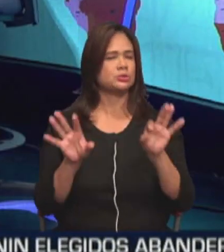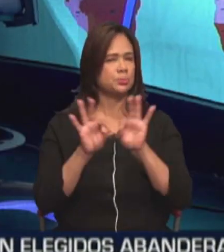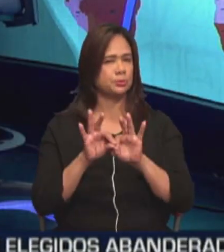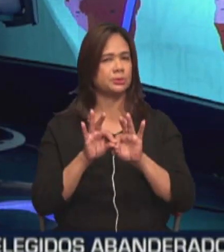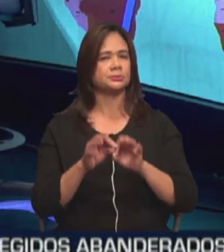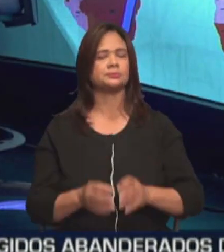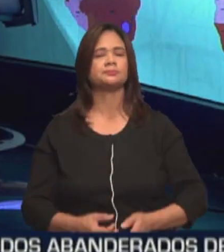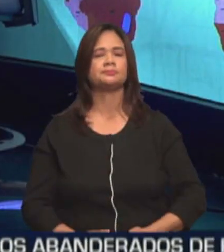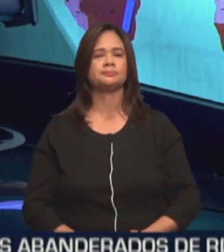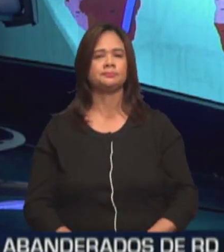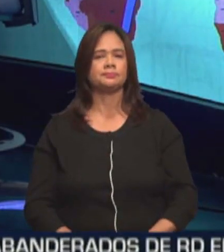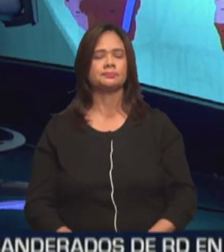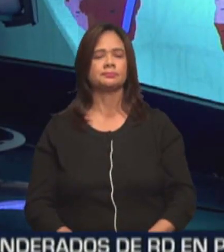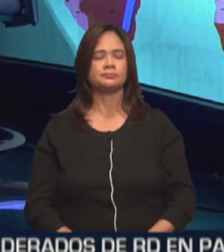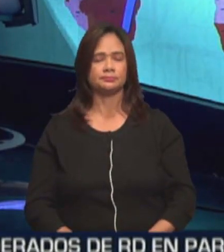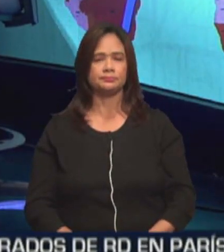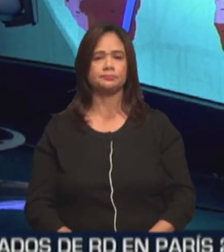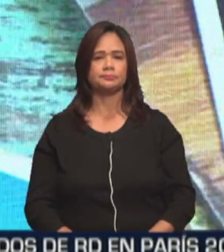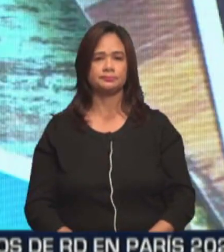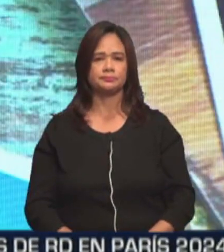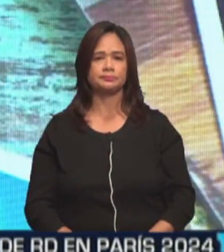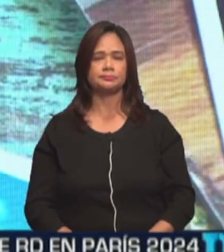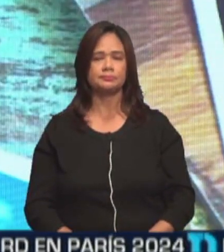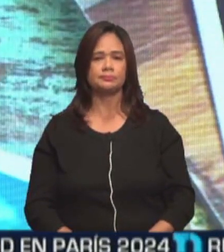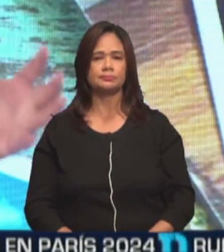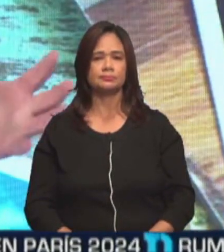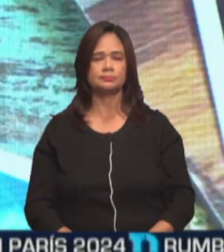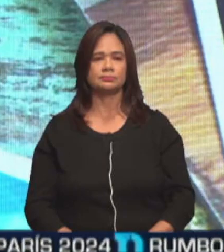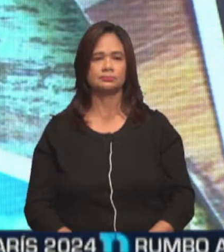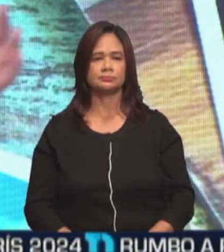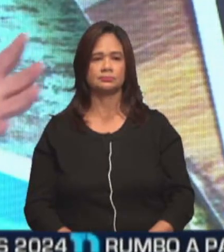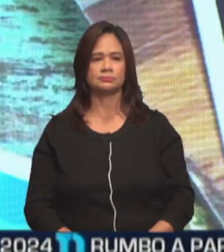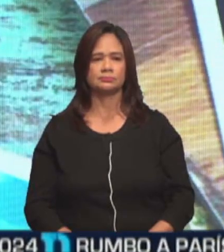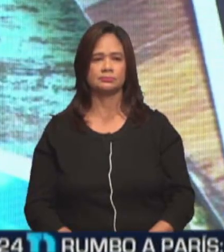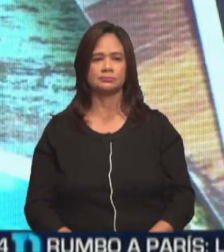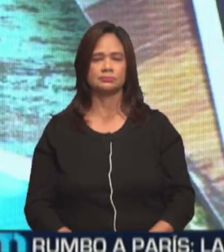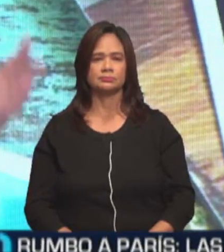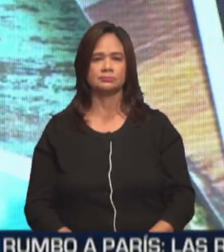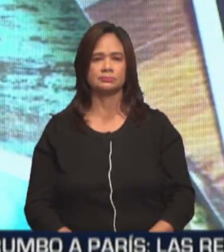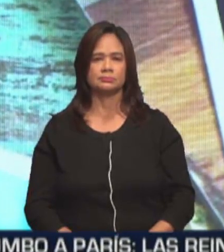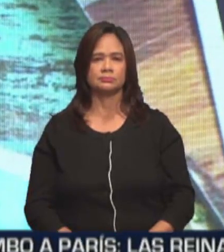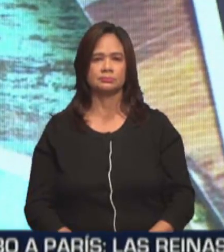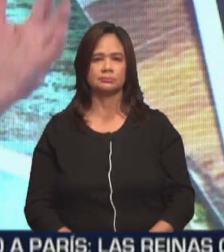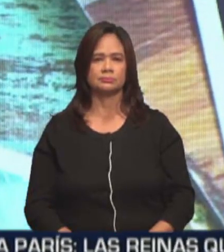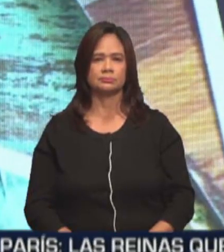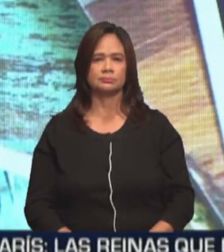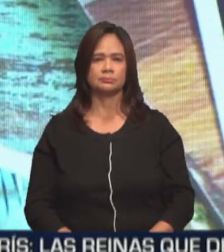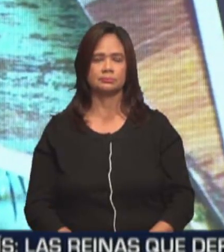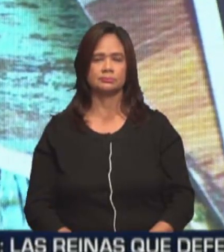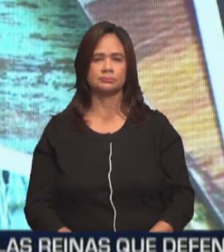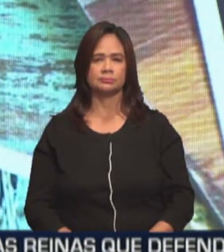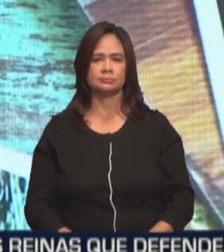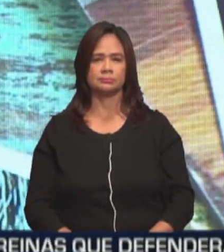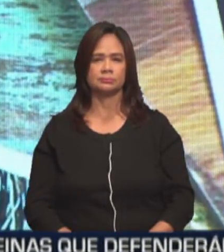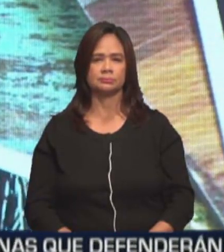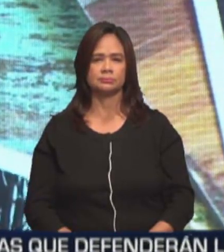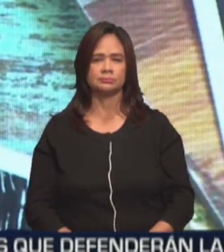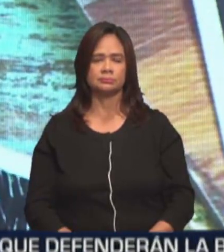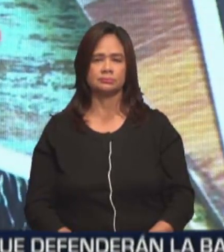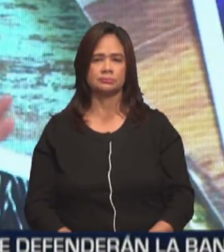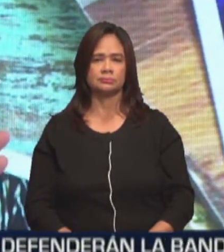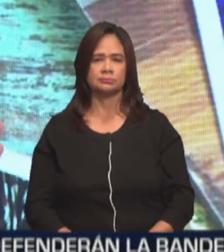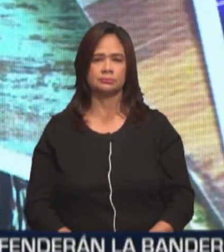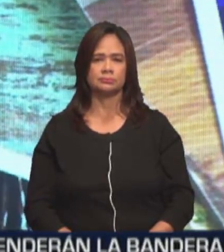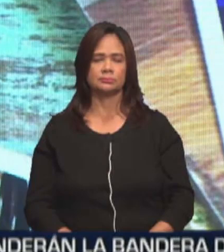Ahora, es bueno subrayar esto porque quizás a diferencia de eventos similares donde se promueve destinos,